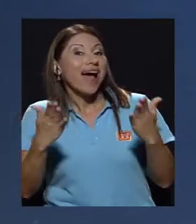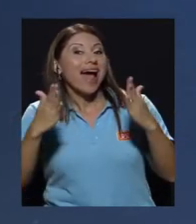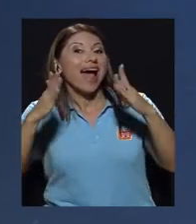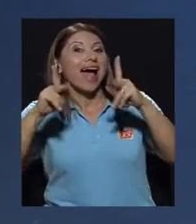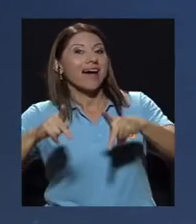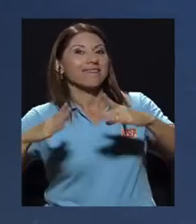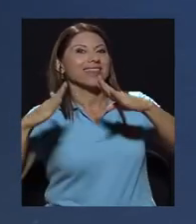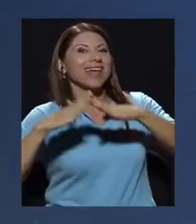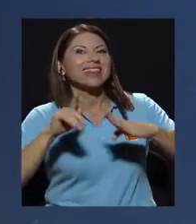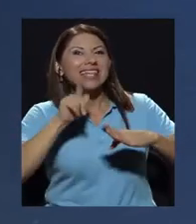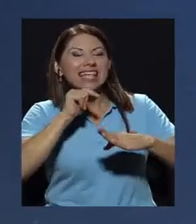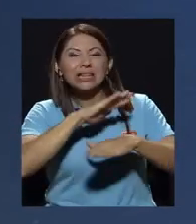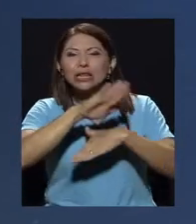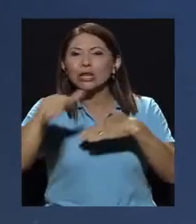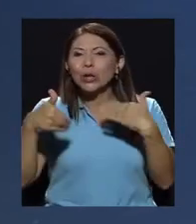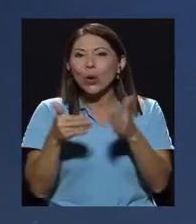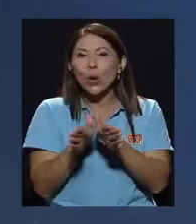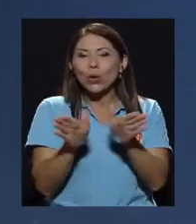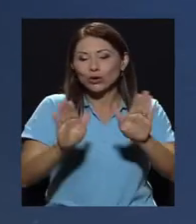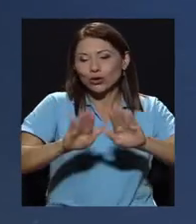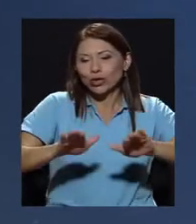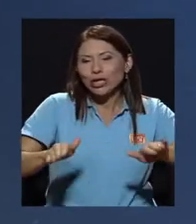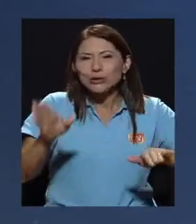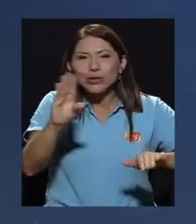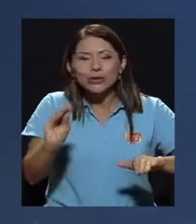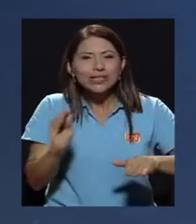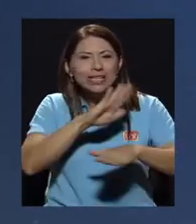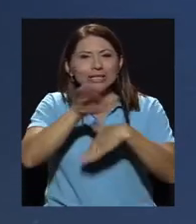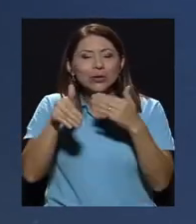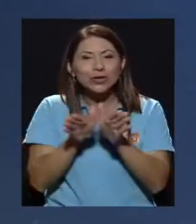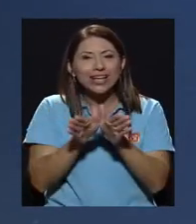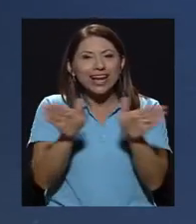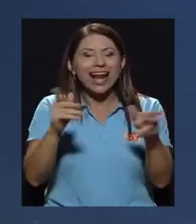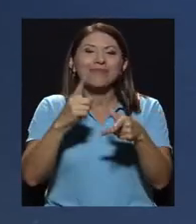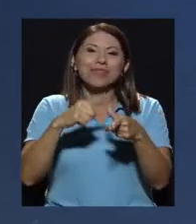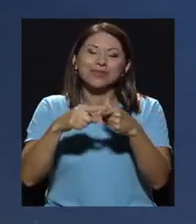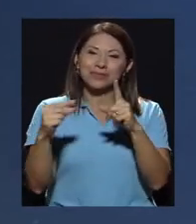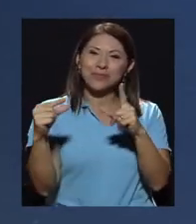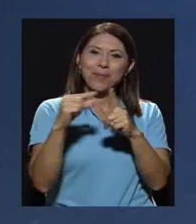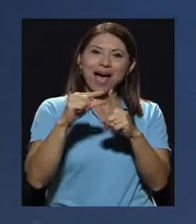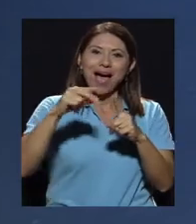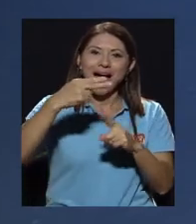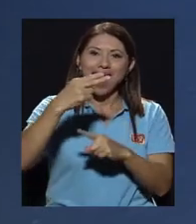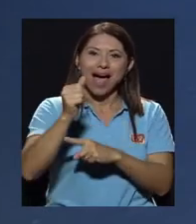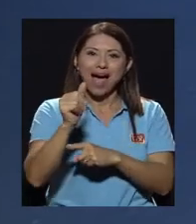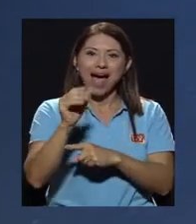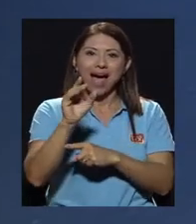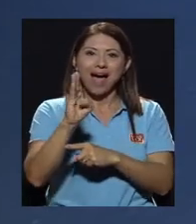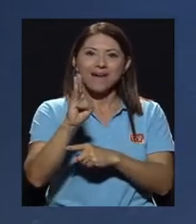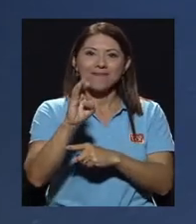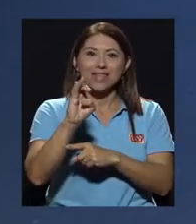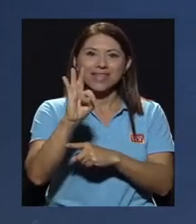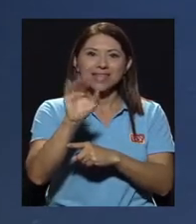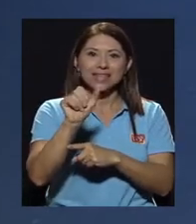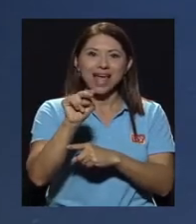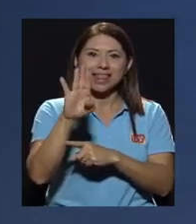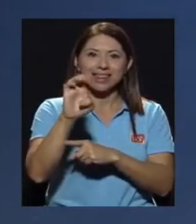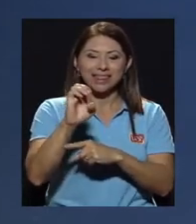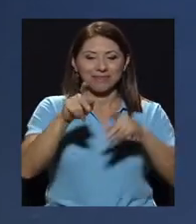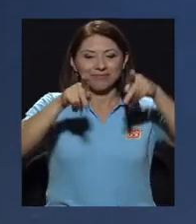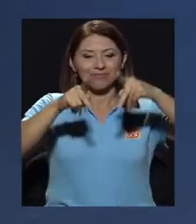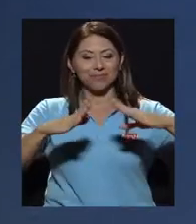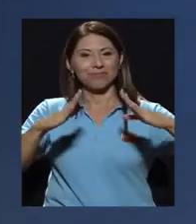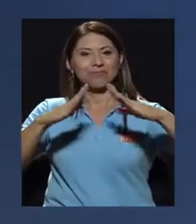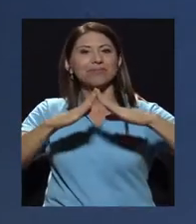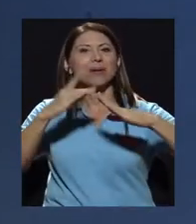adolescentes y demás. Entonces, ahí creo que sería bueno hablar de habitante y sí, precisamente, es para facilitar más, para